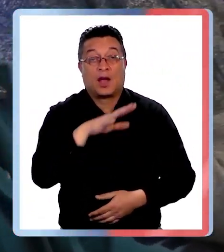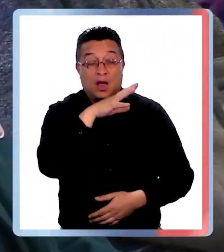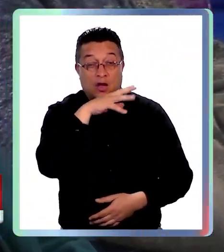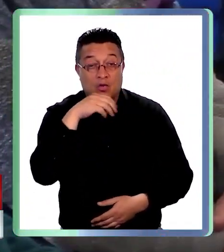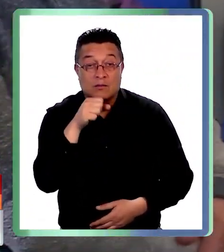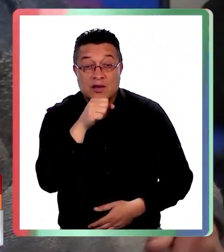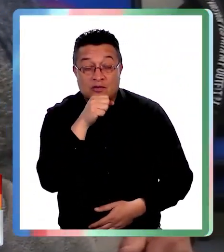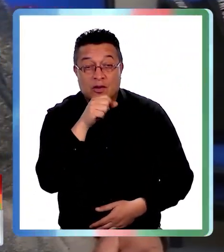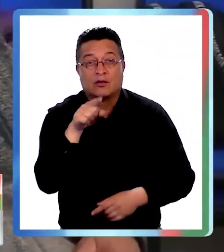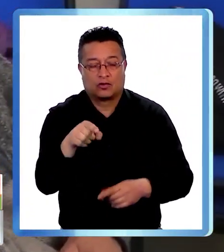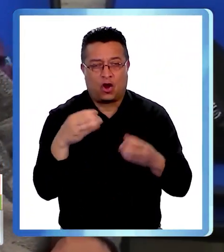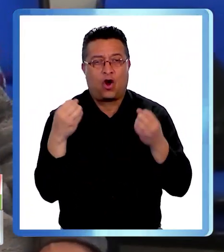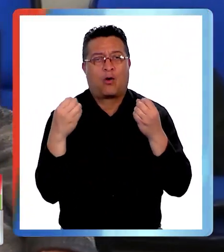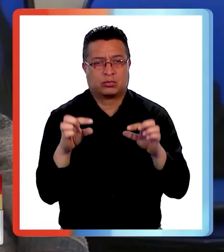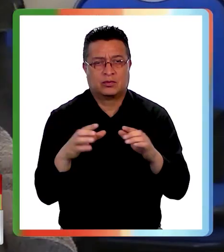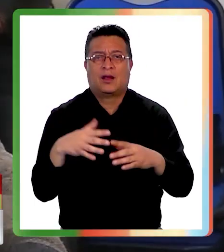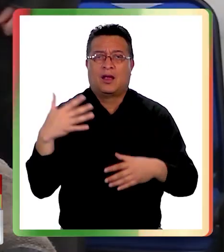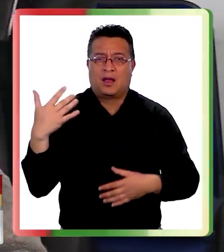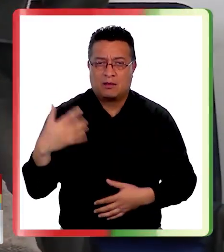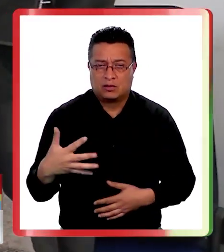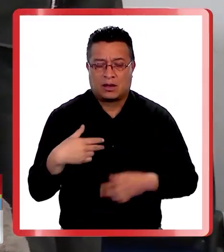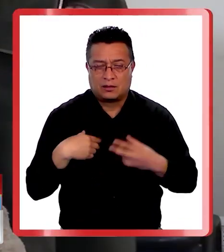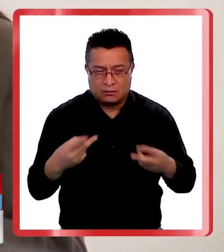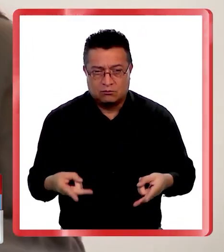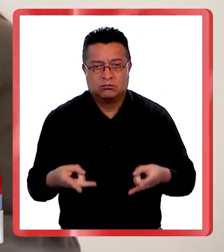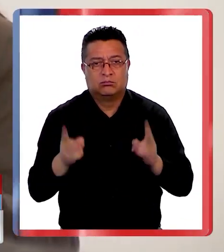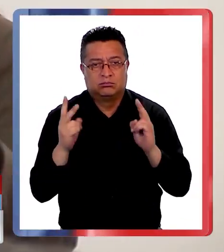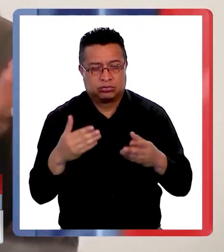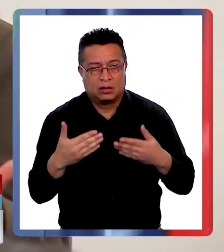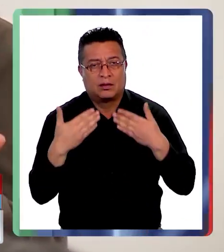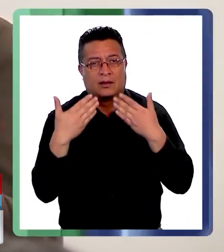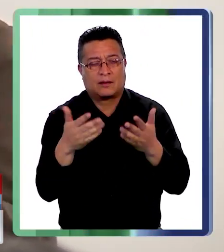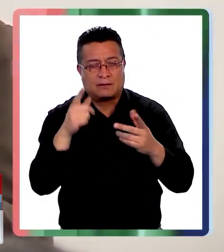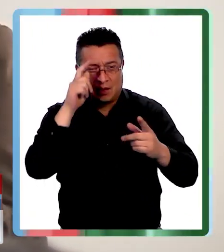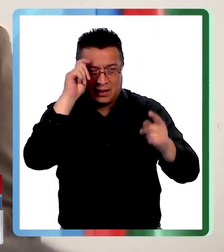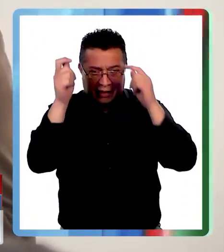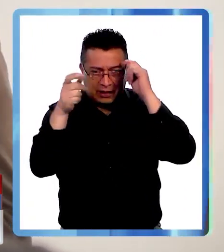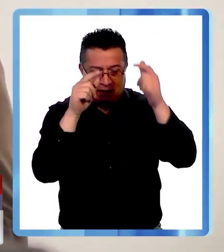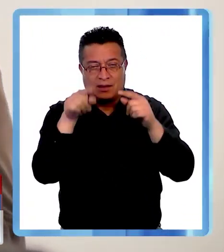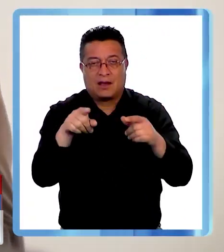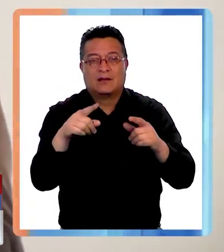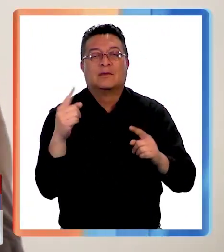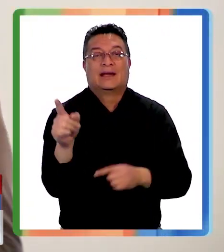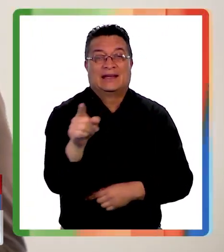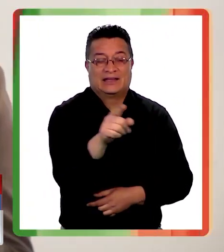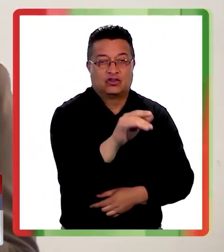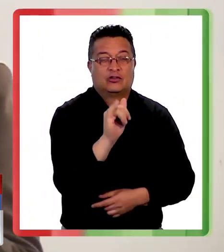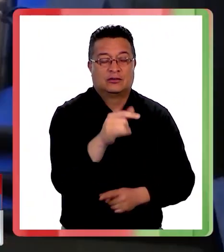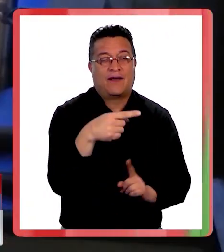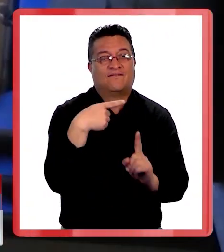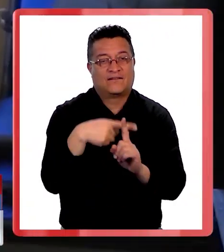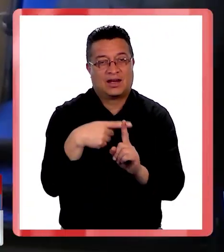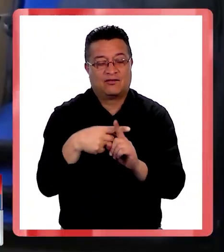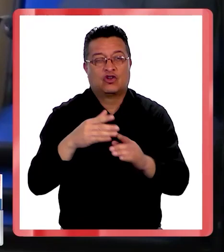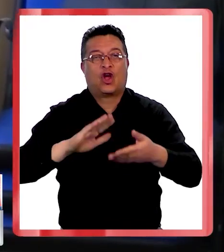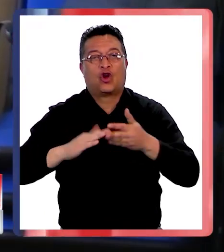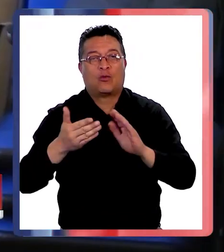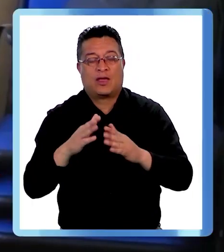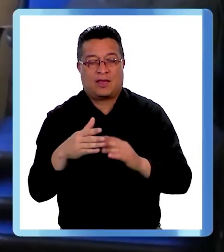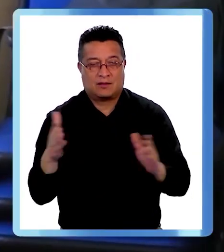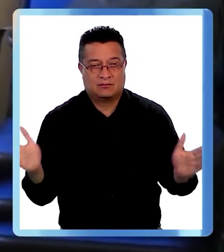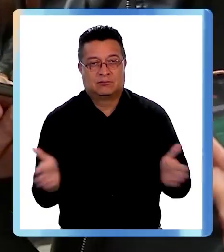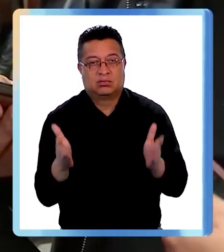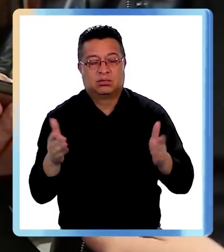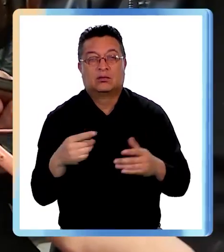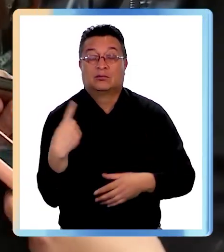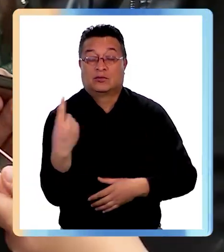los adultos mayores, esta es una oportunidad significativa, pues permite que puedan llevar adelante iniciativas gestionadas por ellos y que van en beneficio de la comunidad